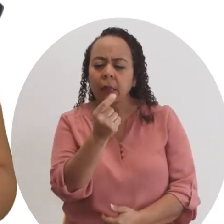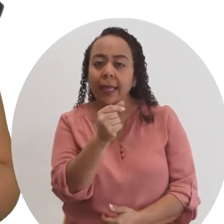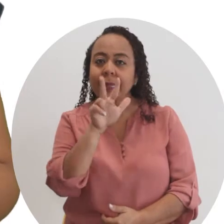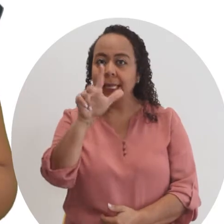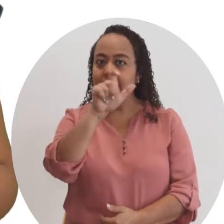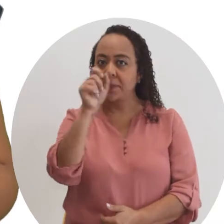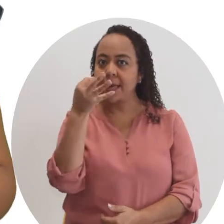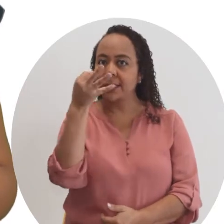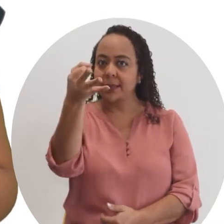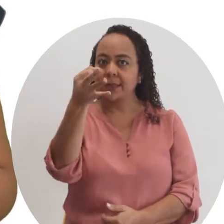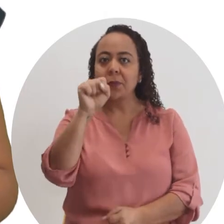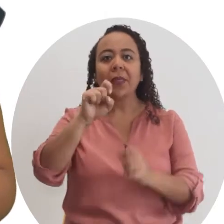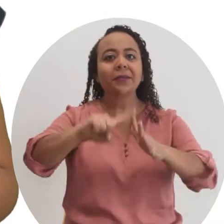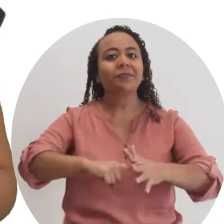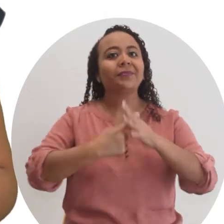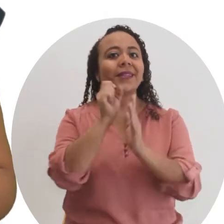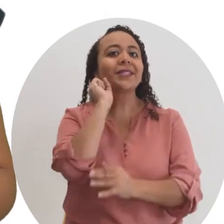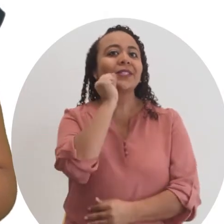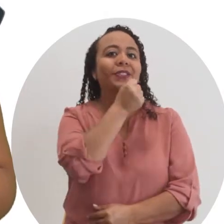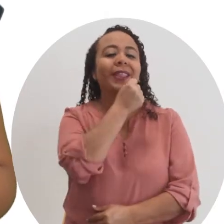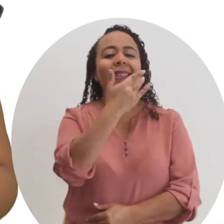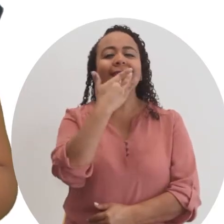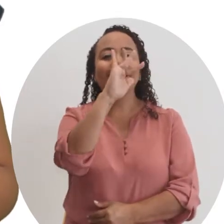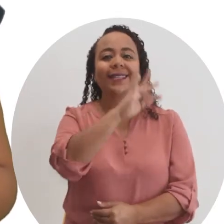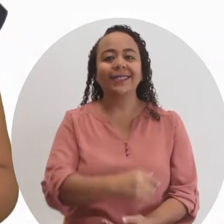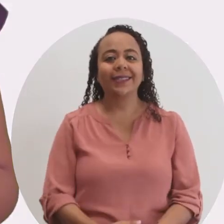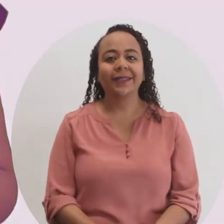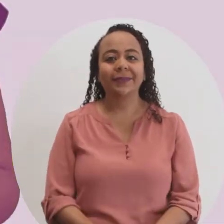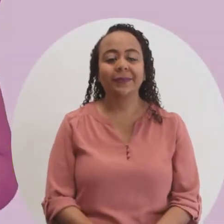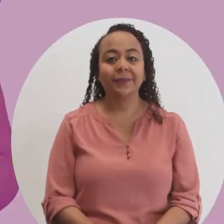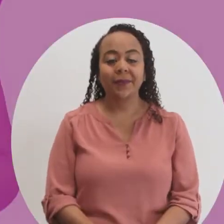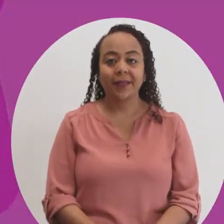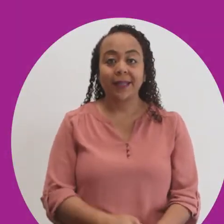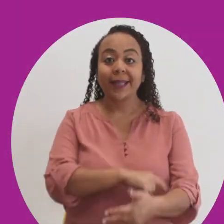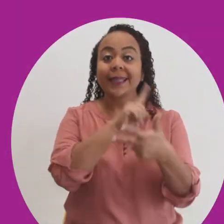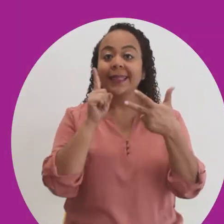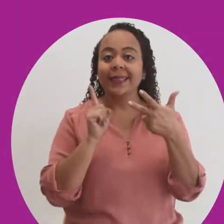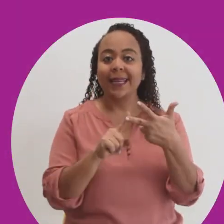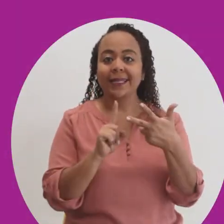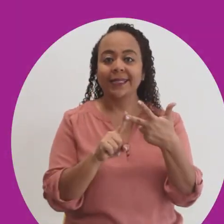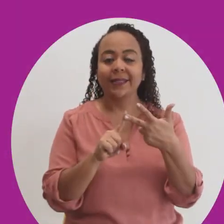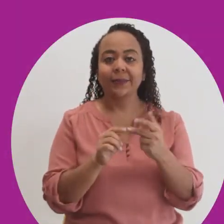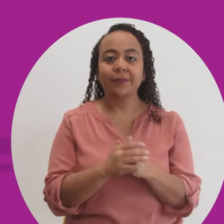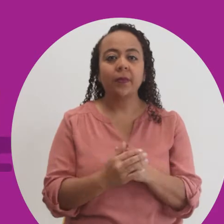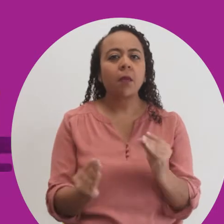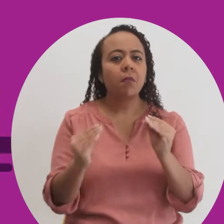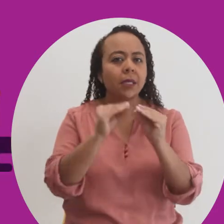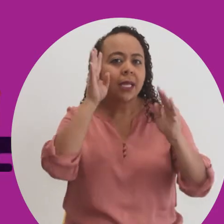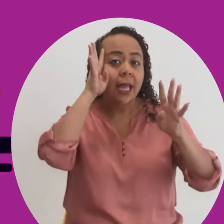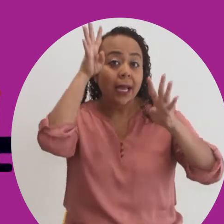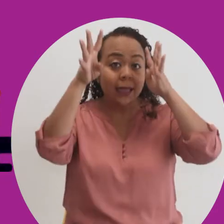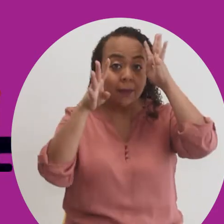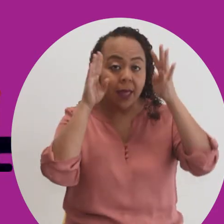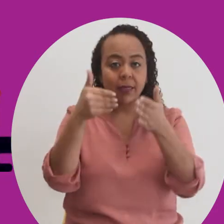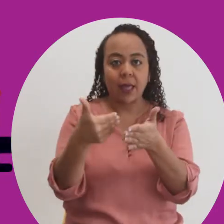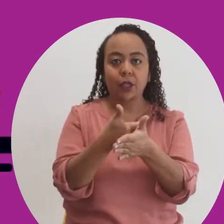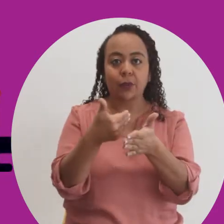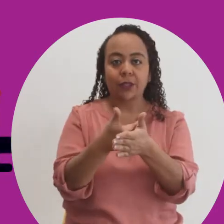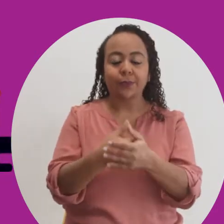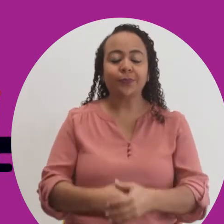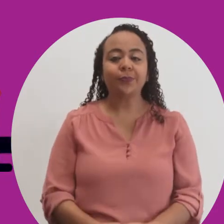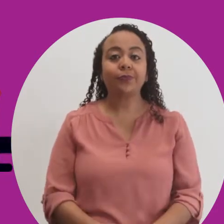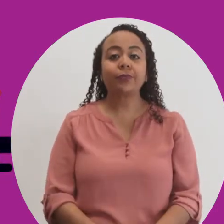cálculos, en tres meses estarán inaugurando la soda, las delicias. Ventaja número 3. Más creatividad e